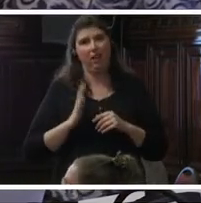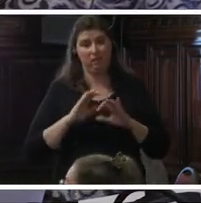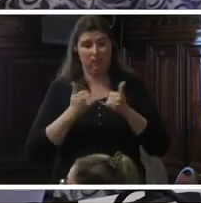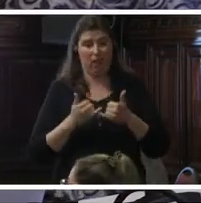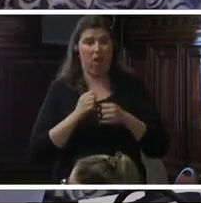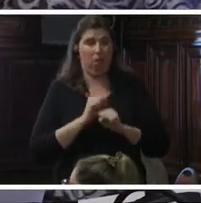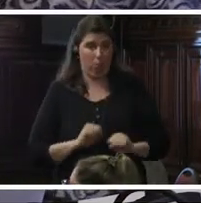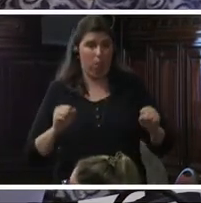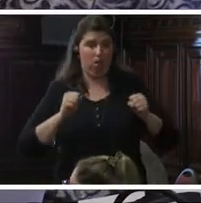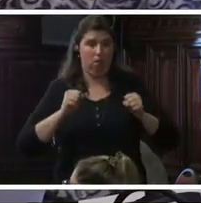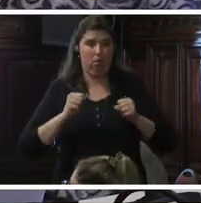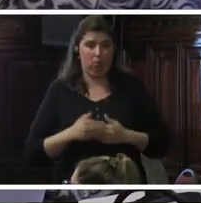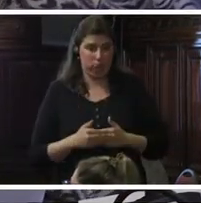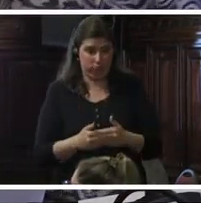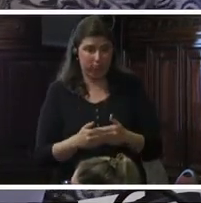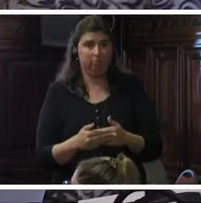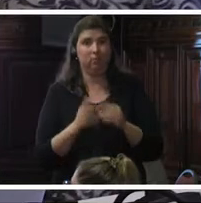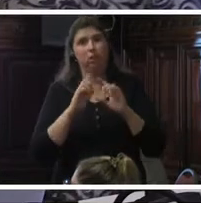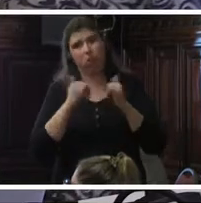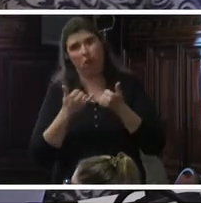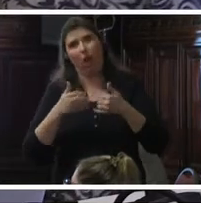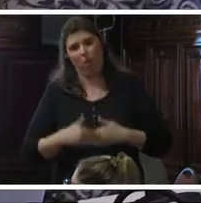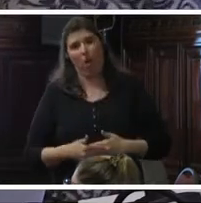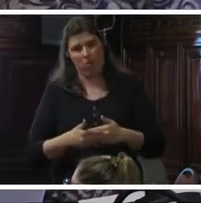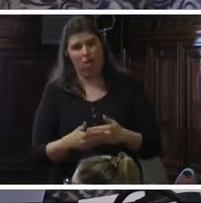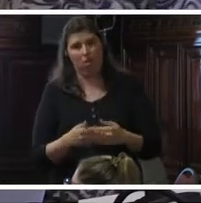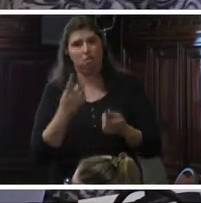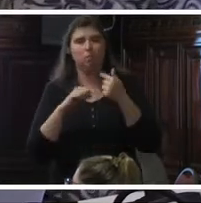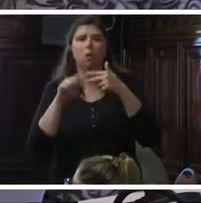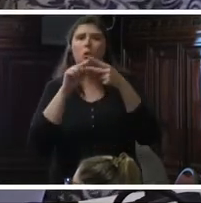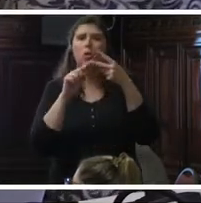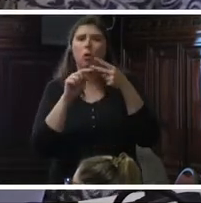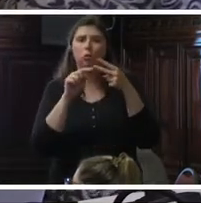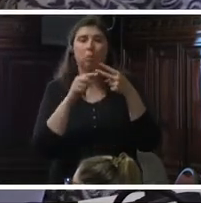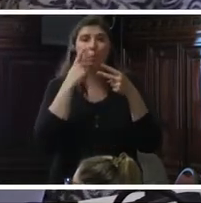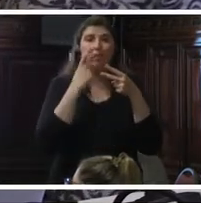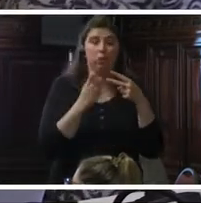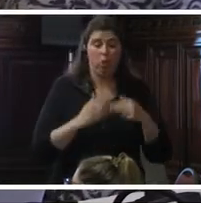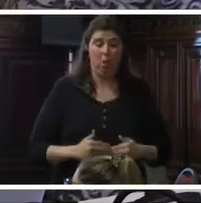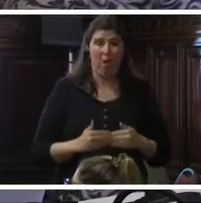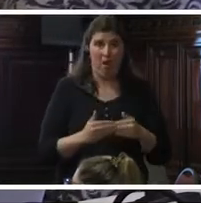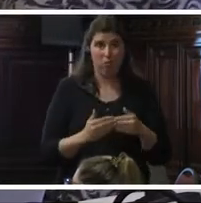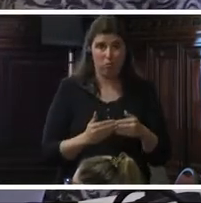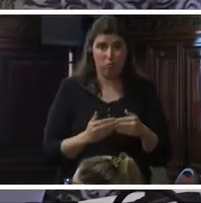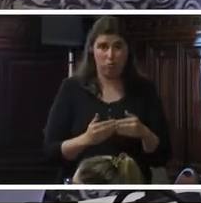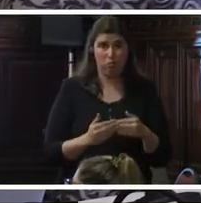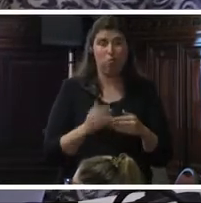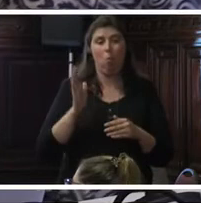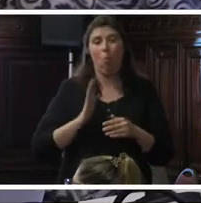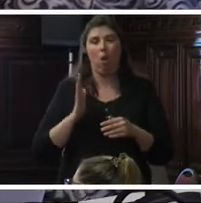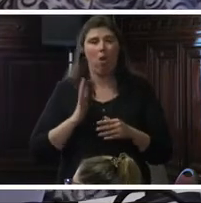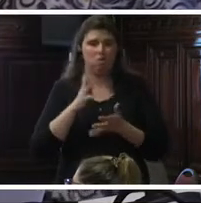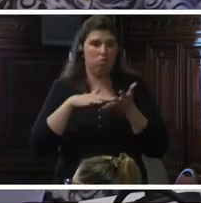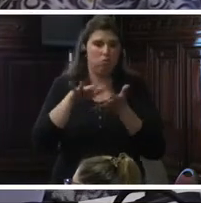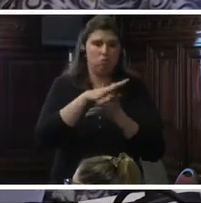y también a las gestantes, a través de dos estrategias. Primero, la prevención de embarazos en edad reproductiva de las mujeres en zonas de